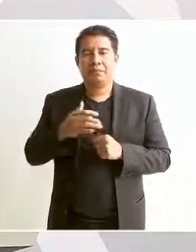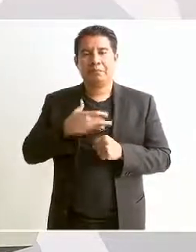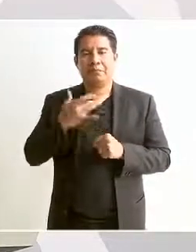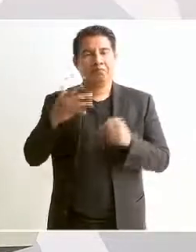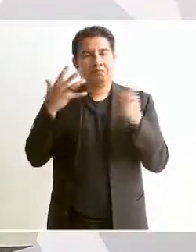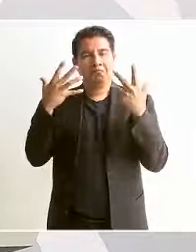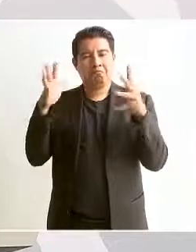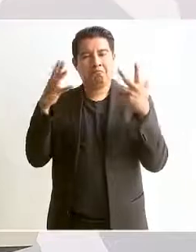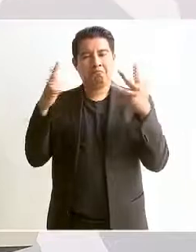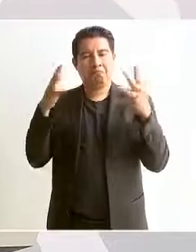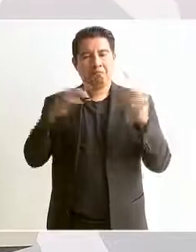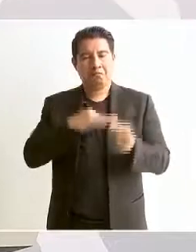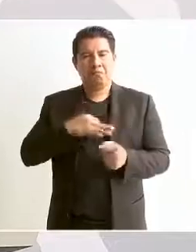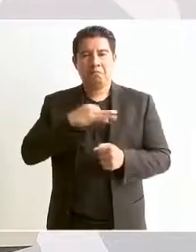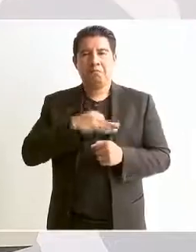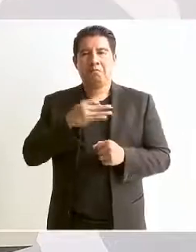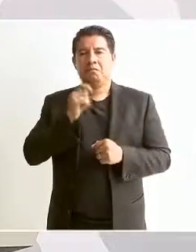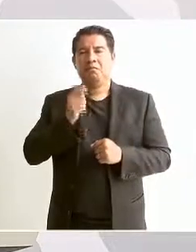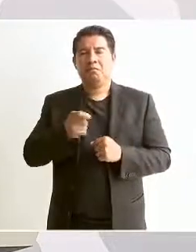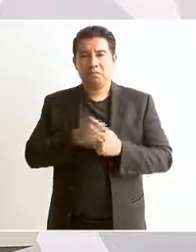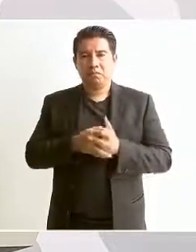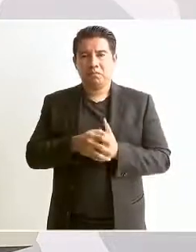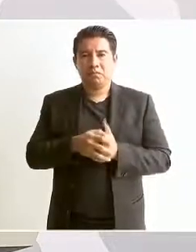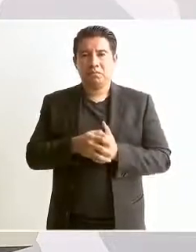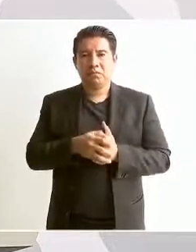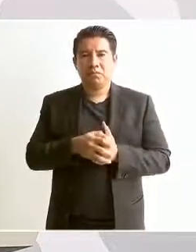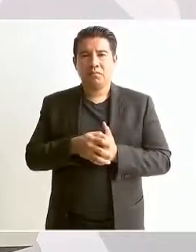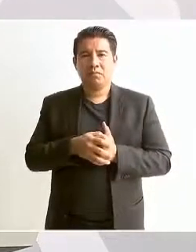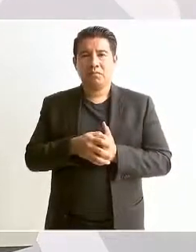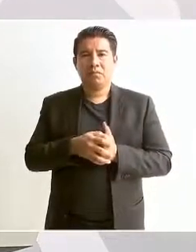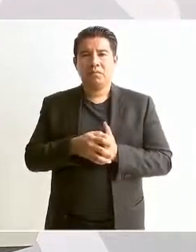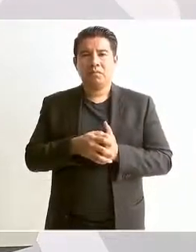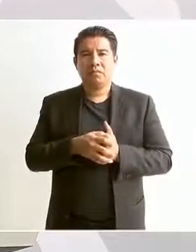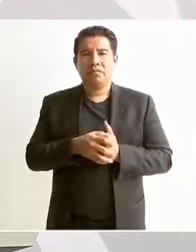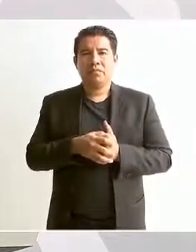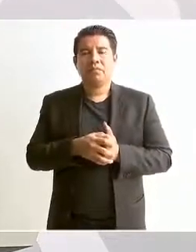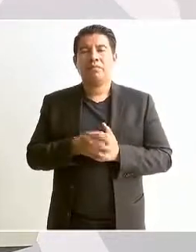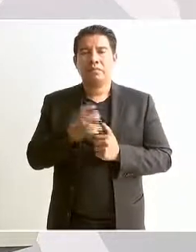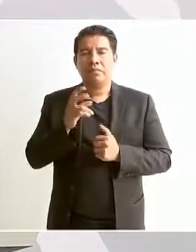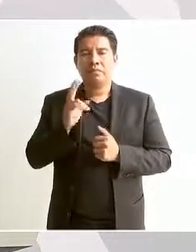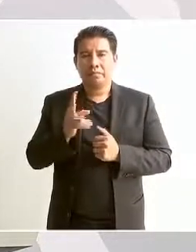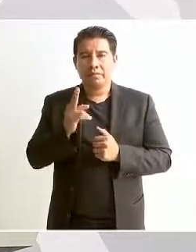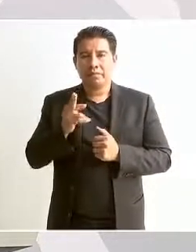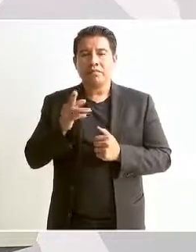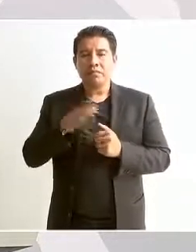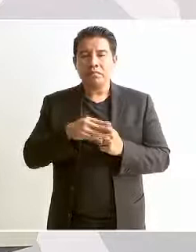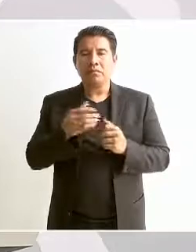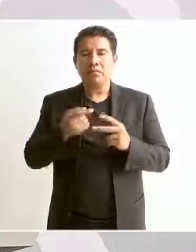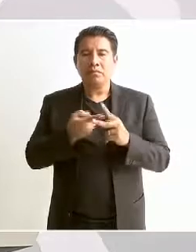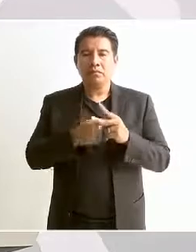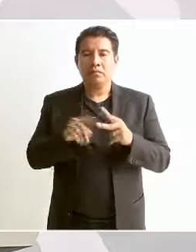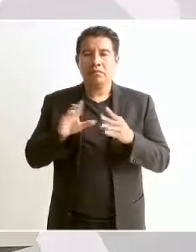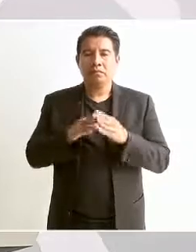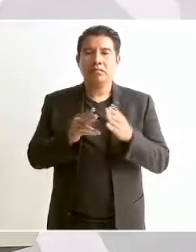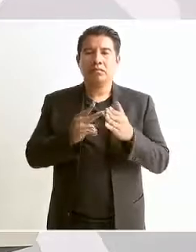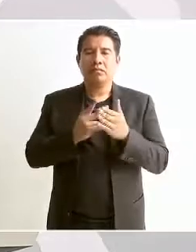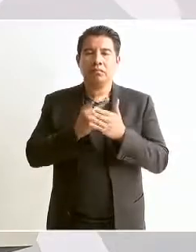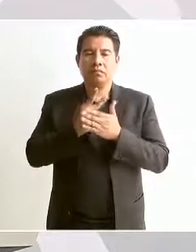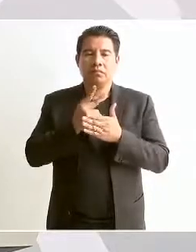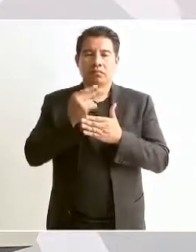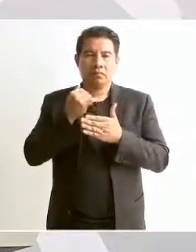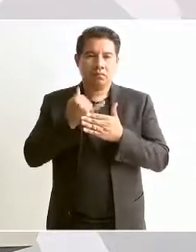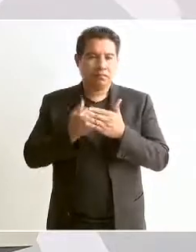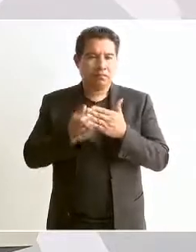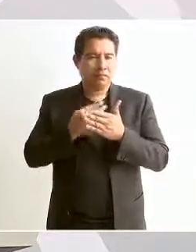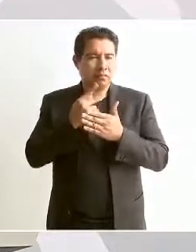el que se esté llevando a cabo un programa para el